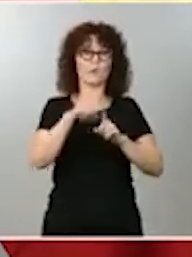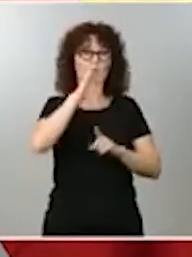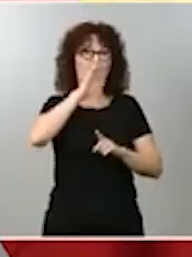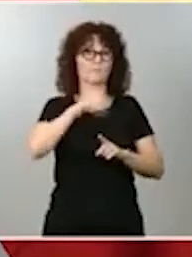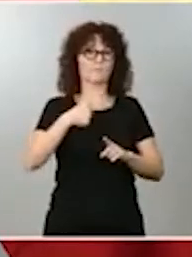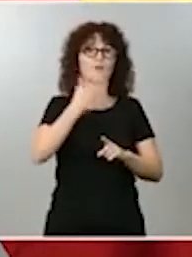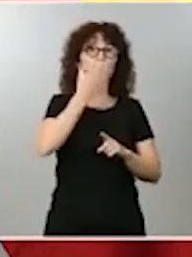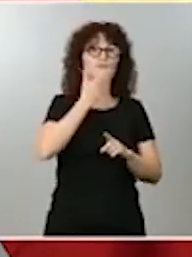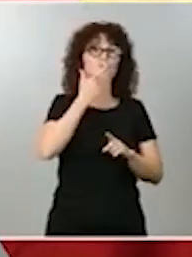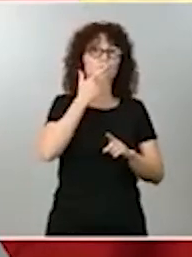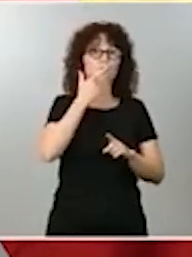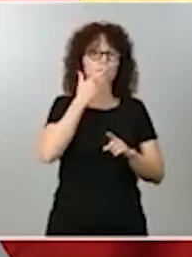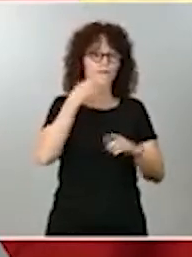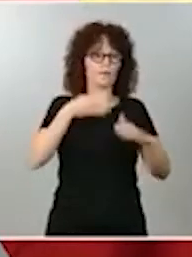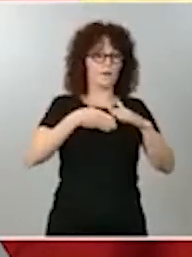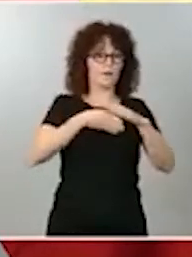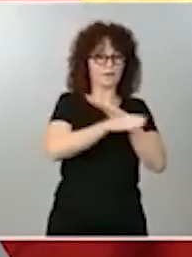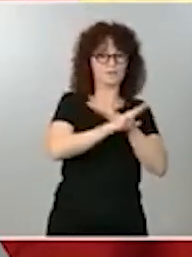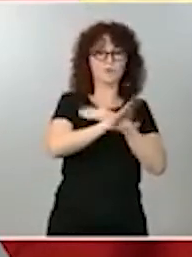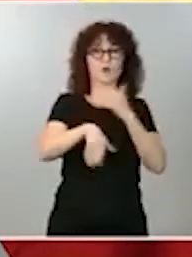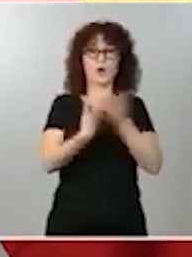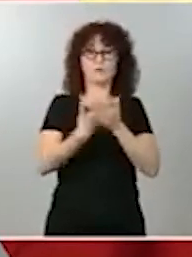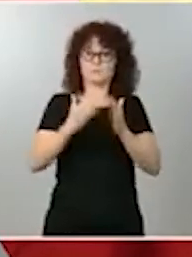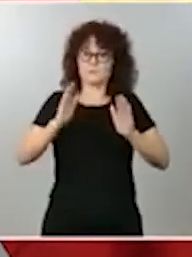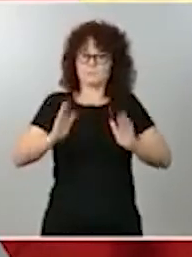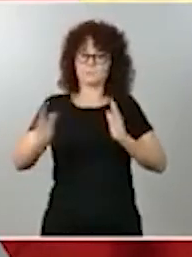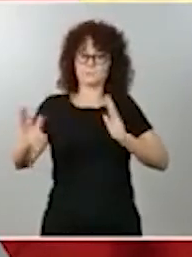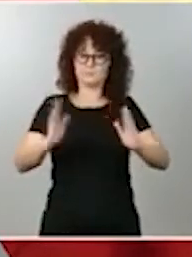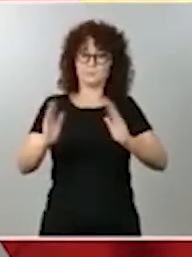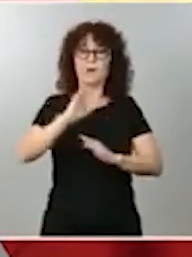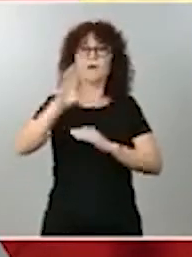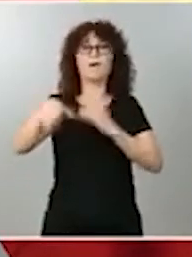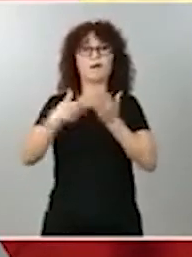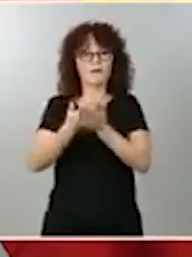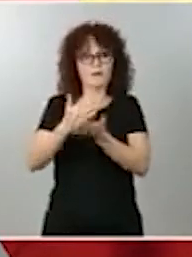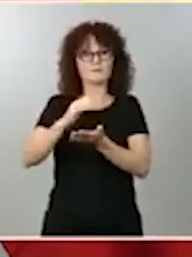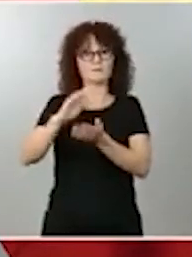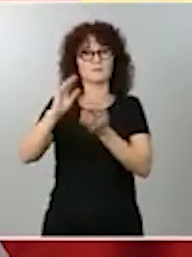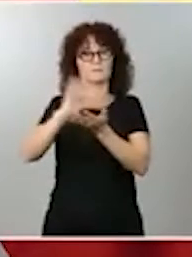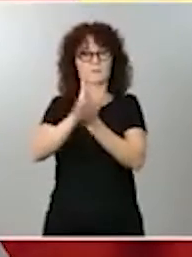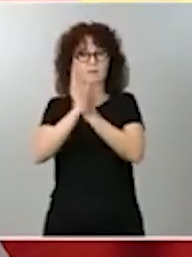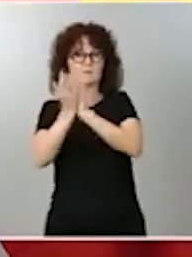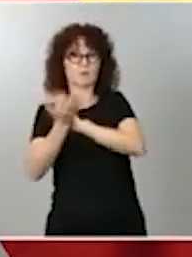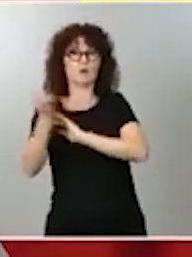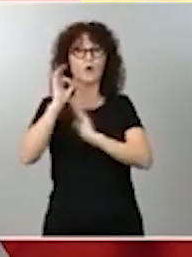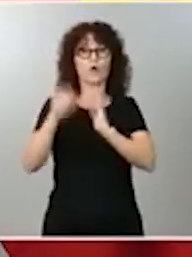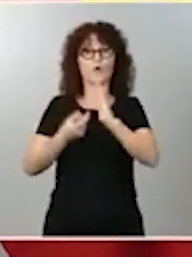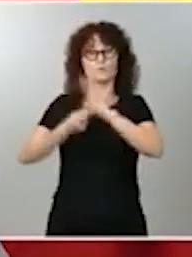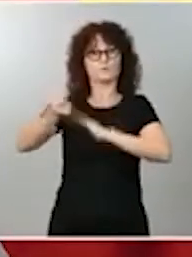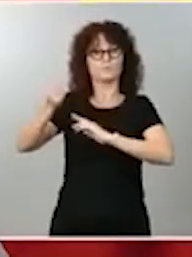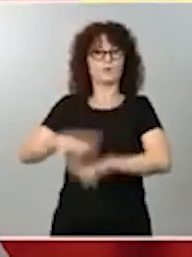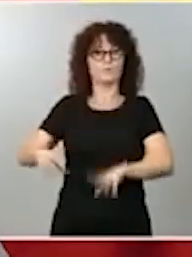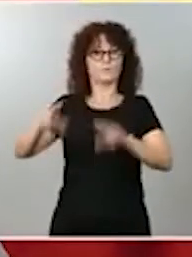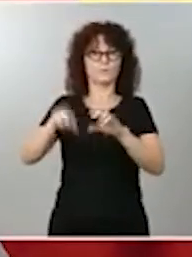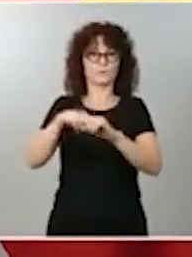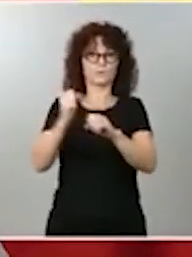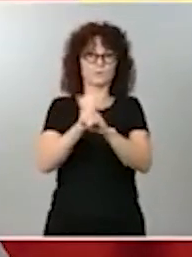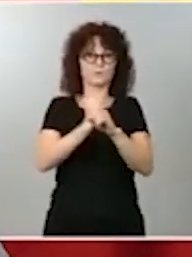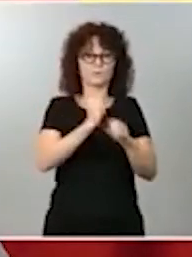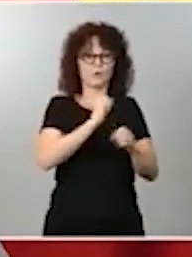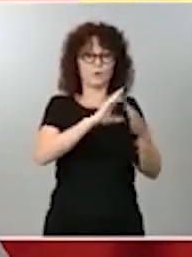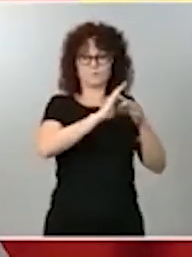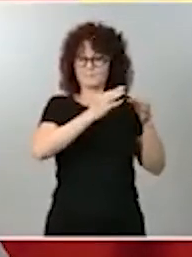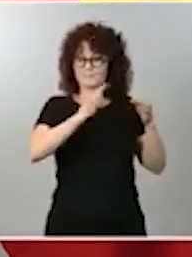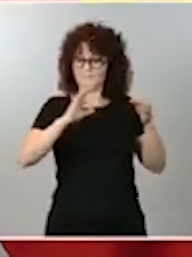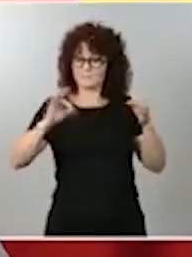acceso hasta la permanencia, la transición o la salida del propio puesto de trabajo. Esto también es clave, han de ser